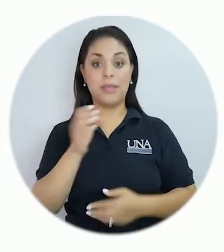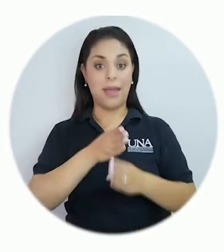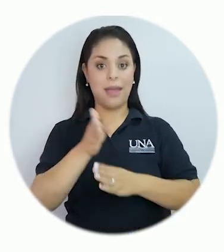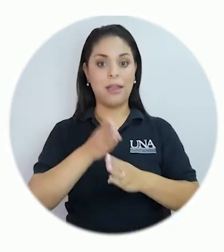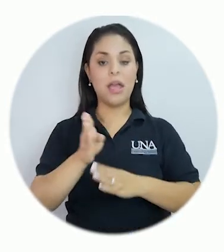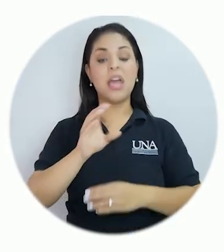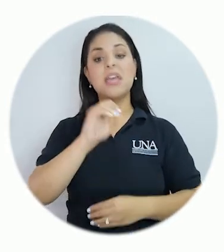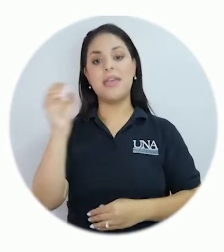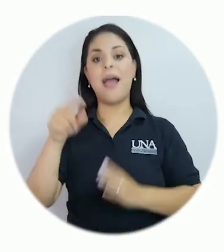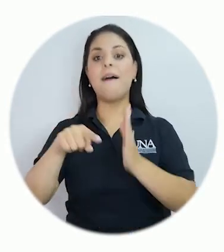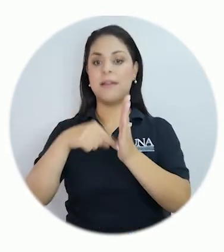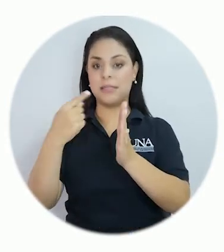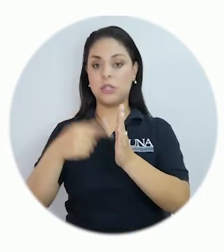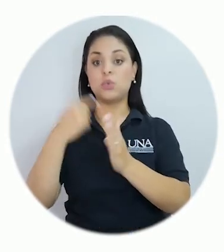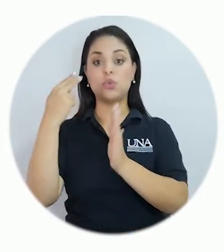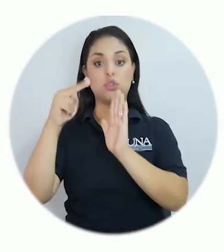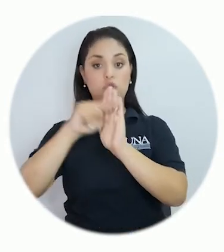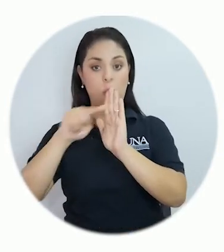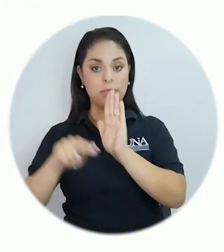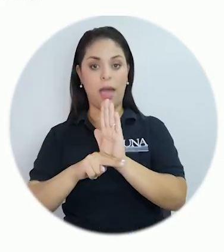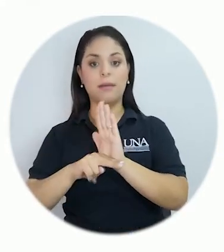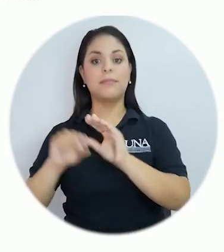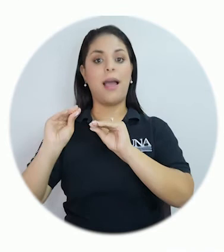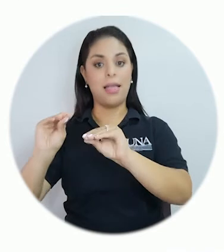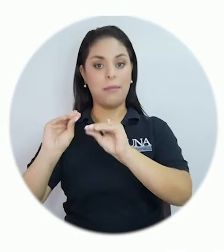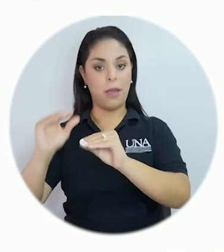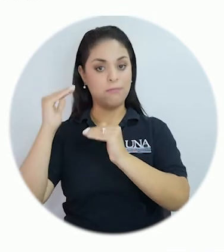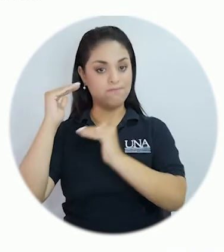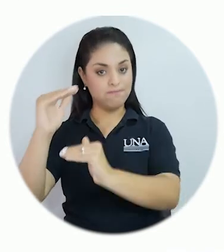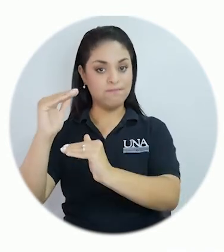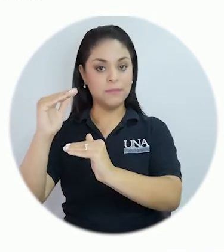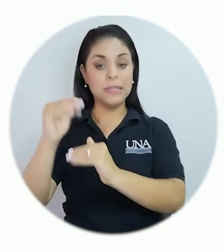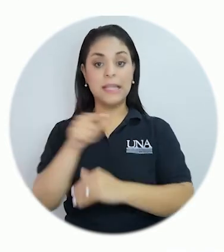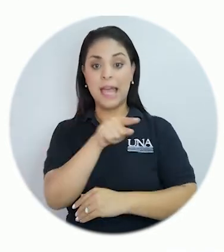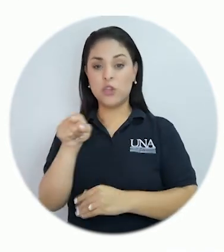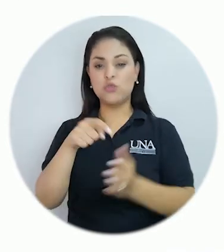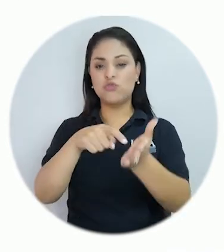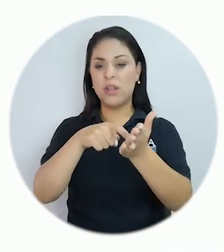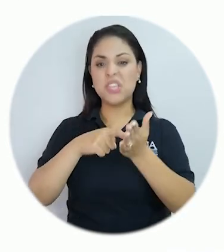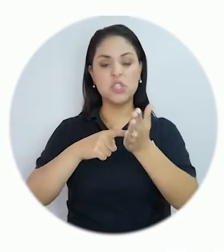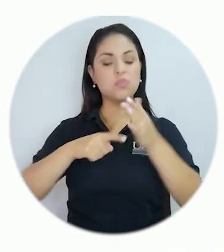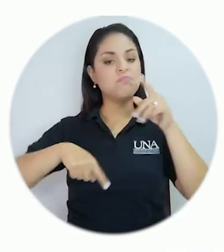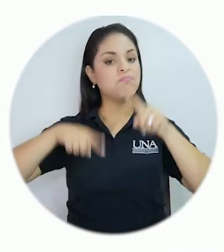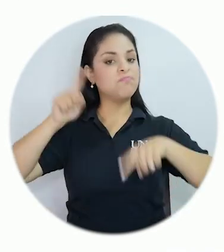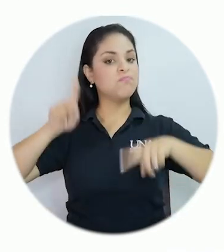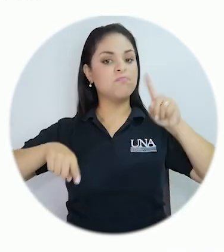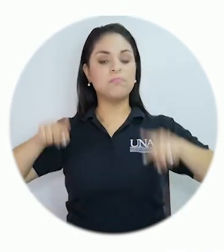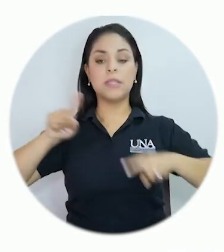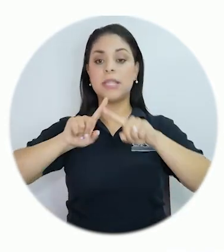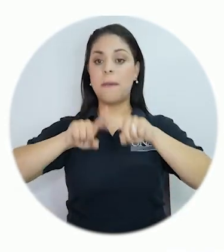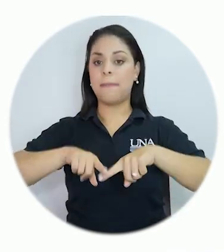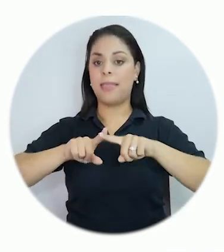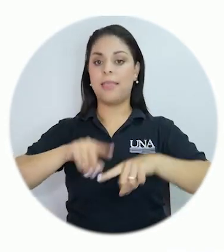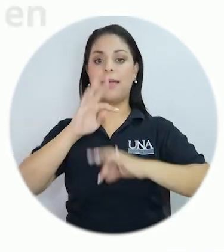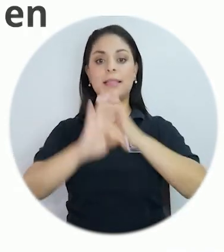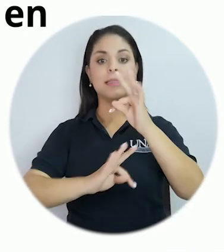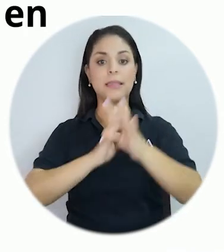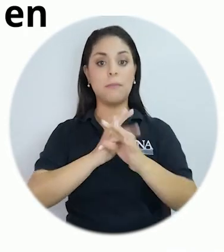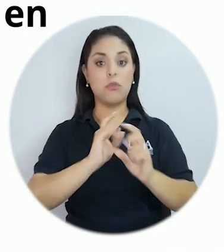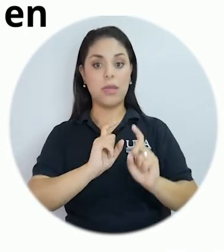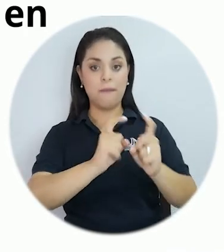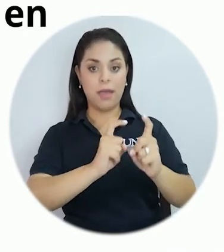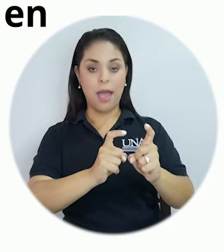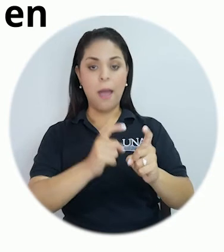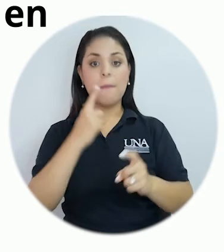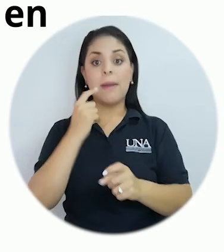algunos casos un promedio académico. Estos requisitos académicos varían según el tipo de beca. Para